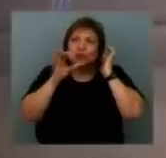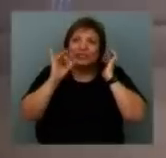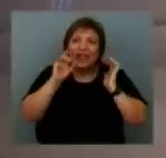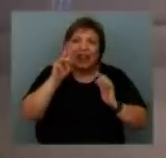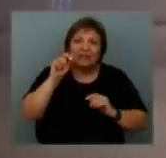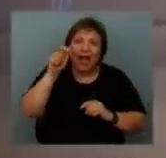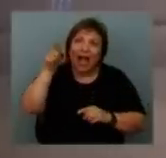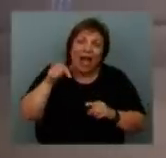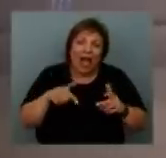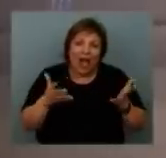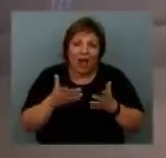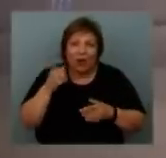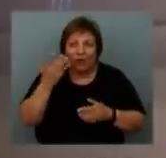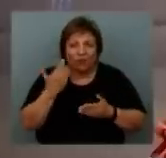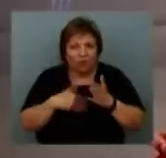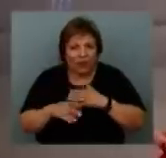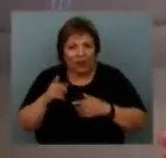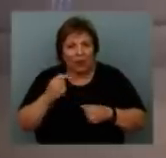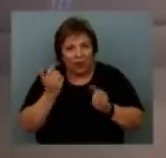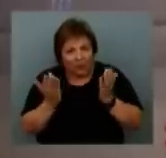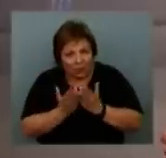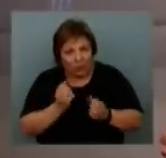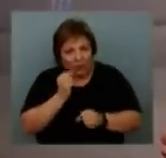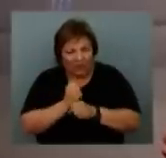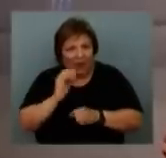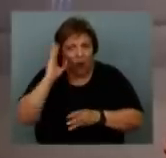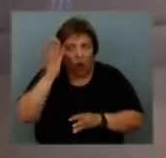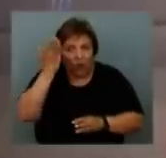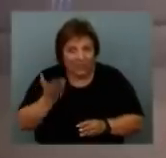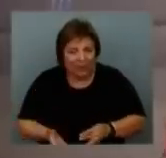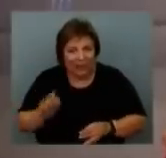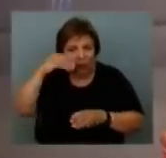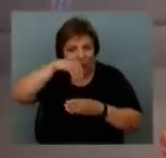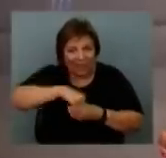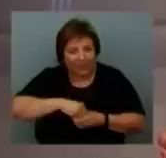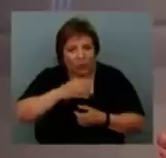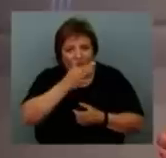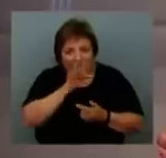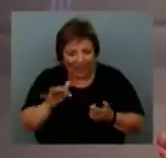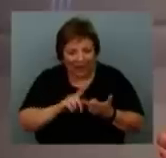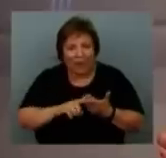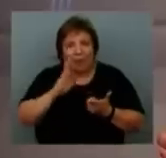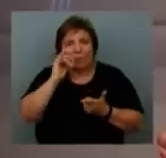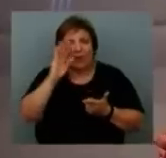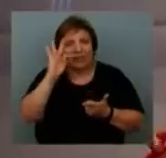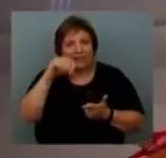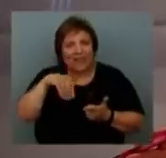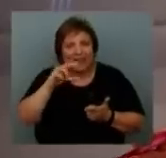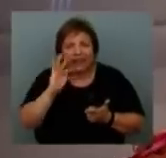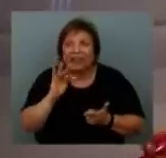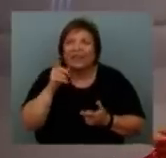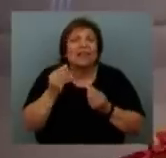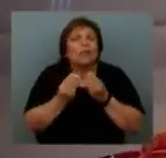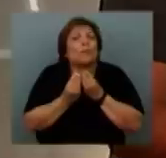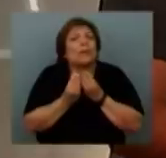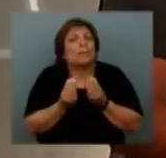teniendo en cuenta que fue un dirigente que hizo carrera, que tenía su reconocimiento dentro de la federación, también reconocimiento dentro del PIT-CNT? ¿Qué fue lo que le